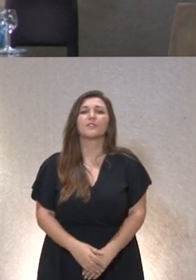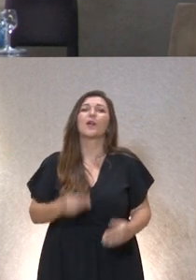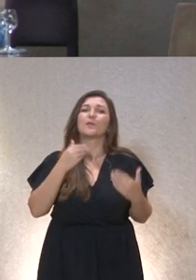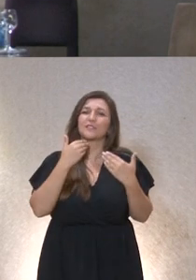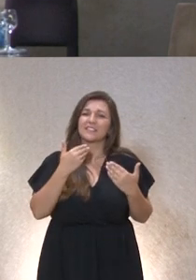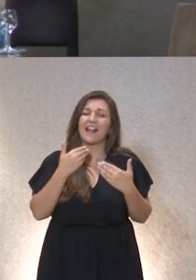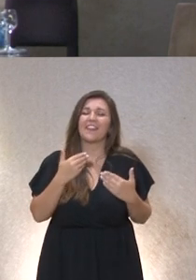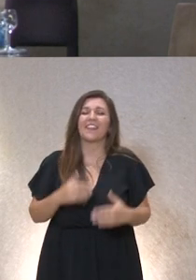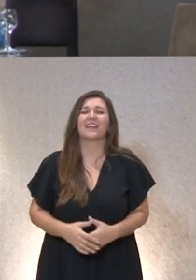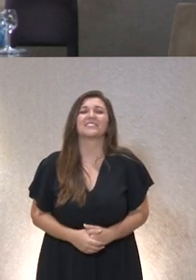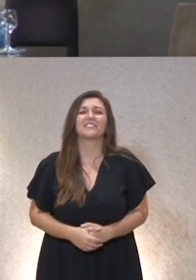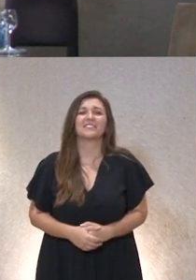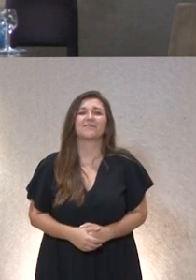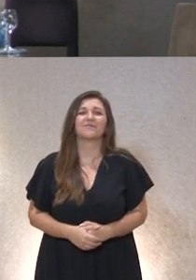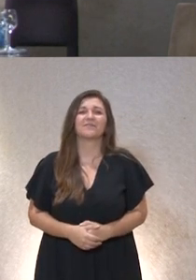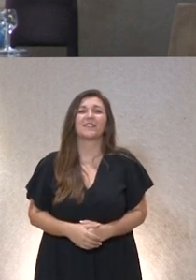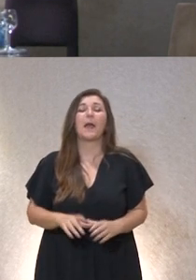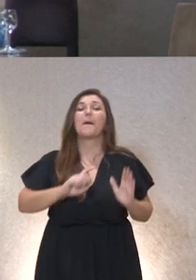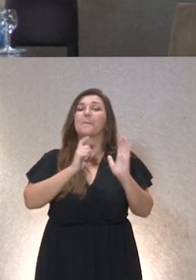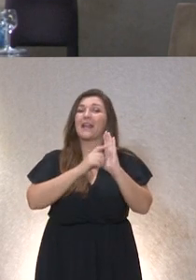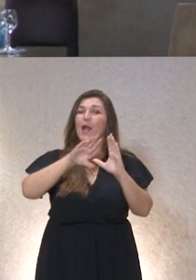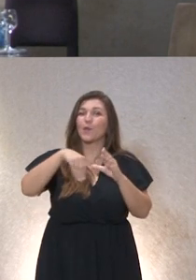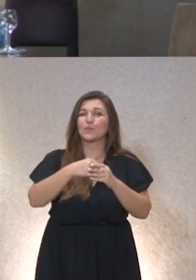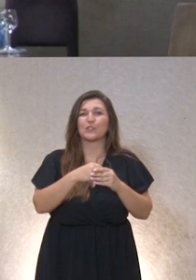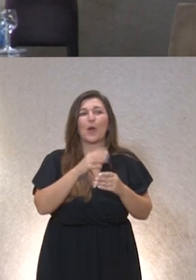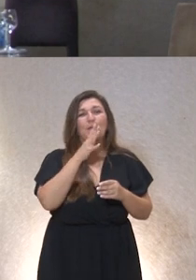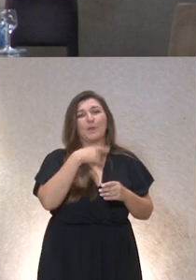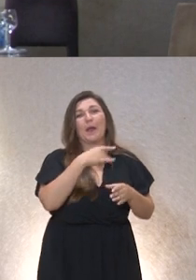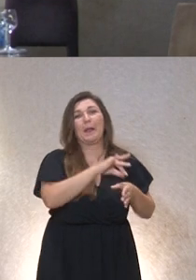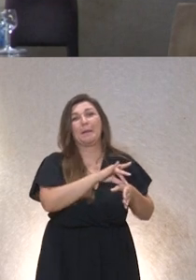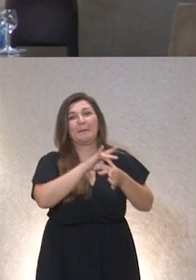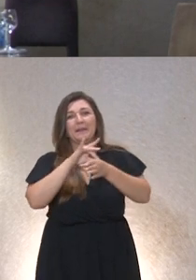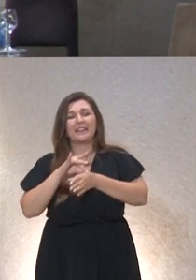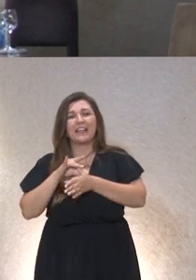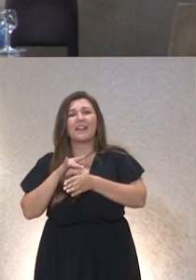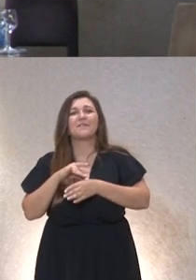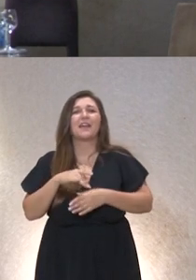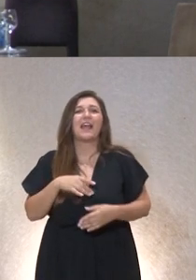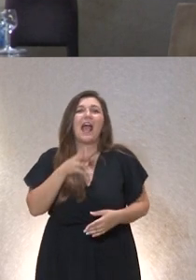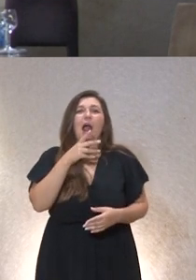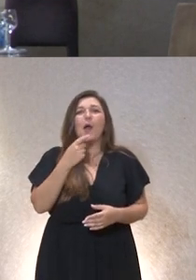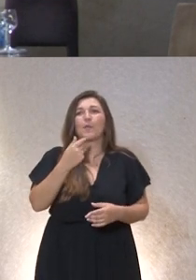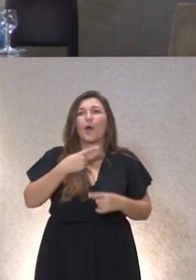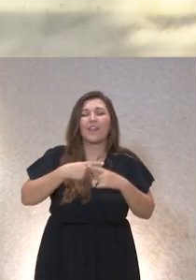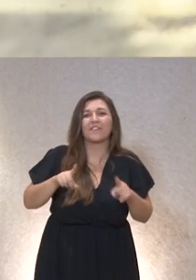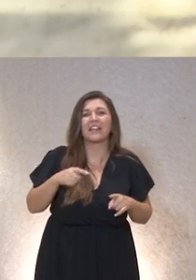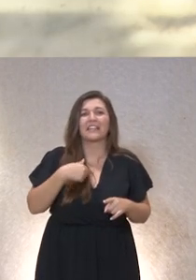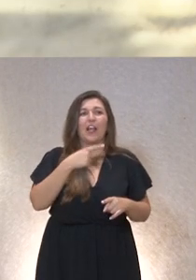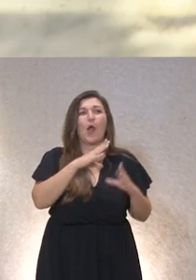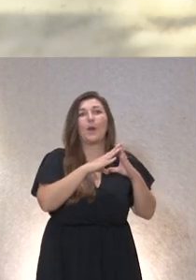muchísimas gracias a plena inclusión por haber contado conmigo yo efectivamente provengo de un mundo un poco distinto el de la universidad